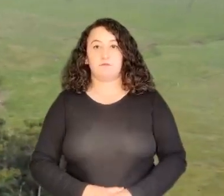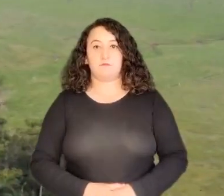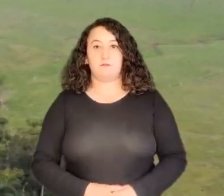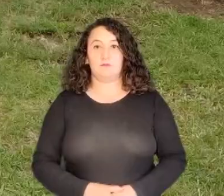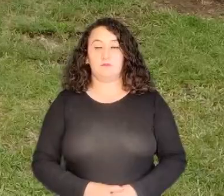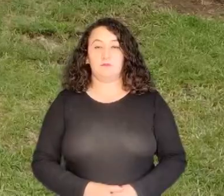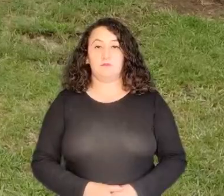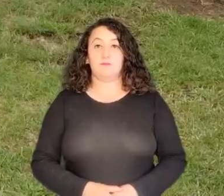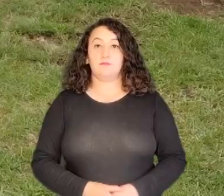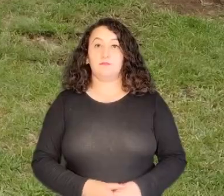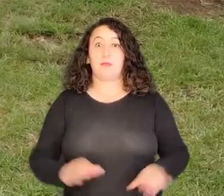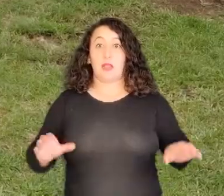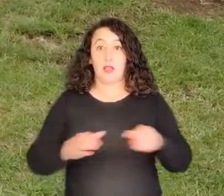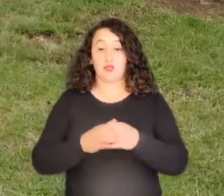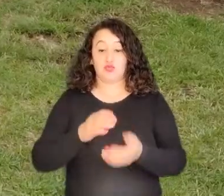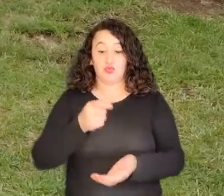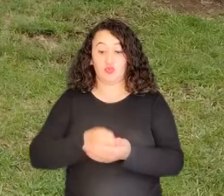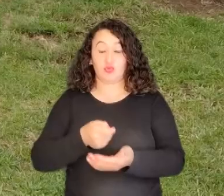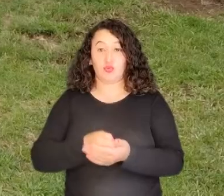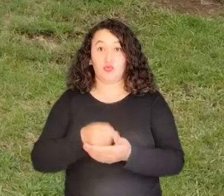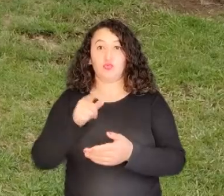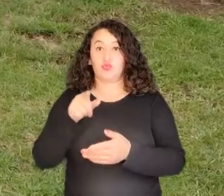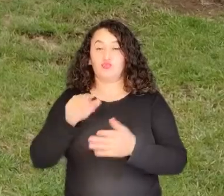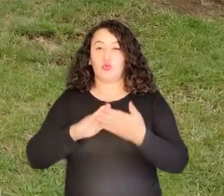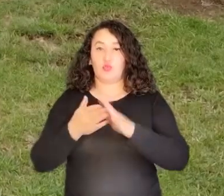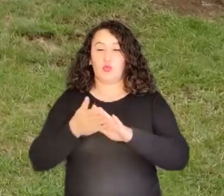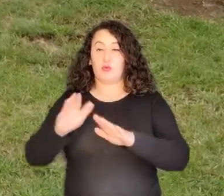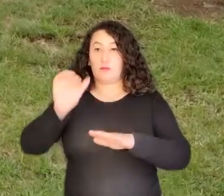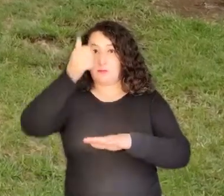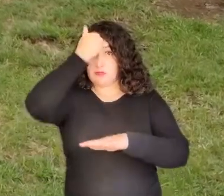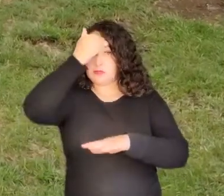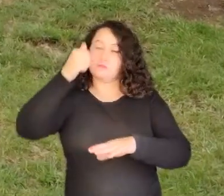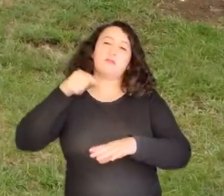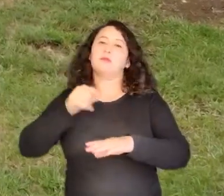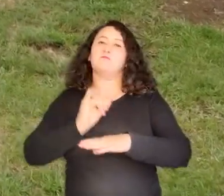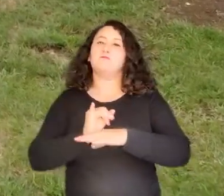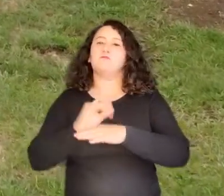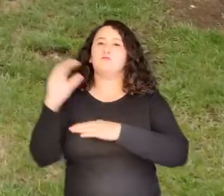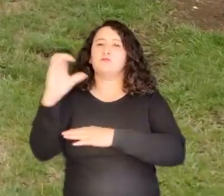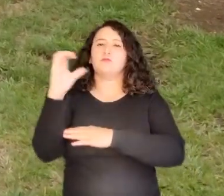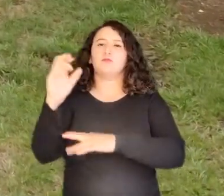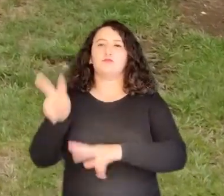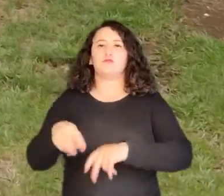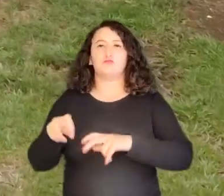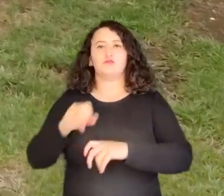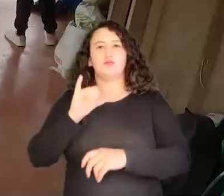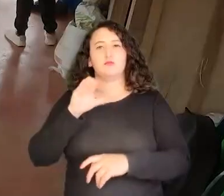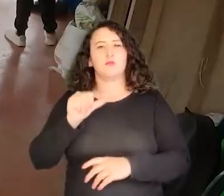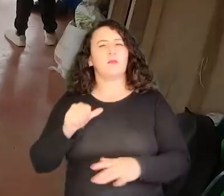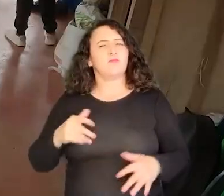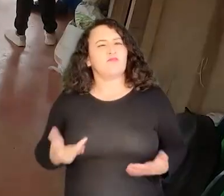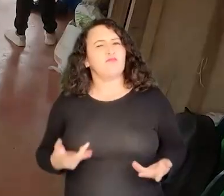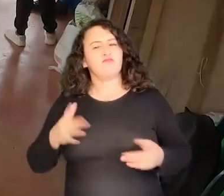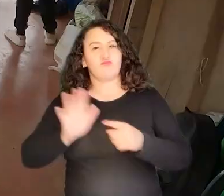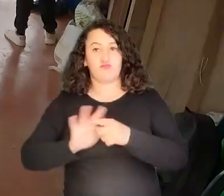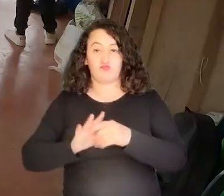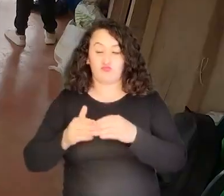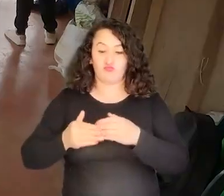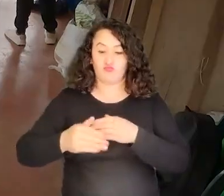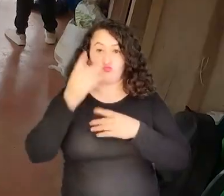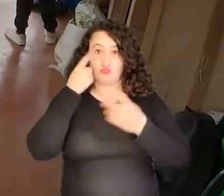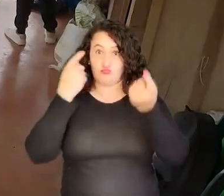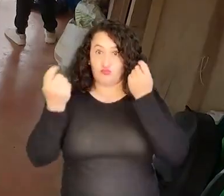Azocan Prosus es una de las comunidades del Guaviare priorizadas por el Instituto Colombiano Agropecuario ICA para la implementación de la